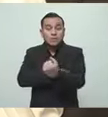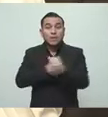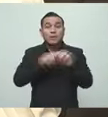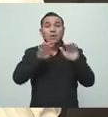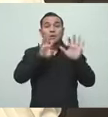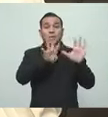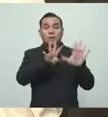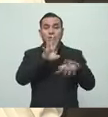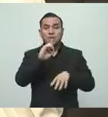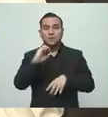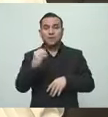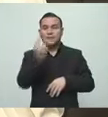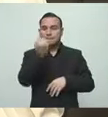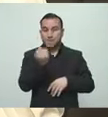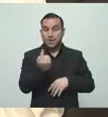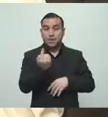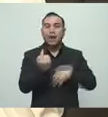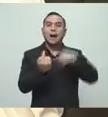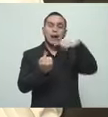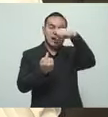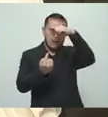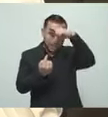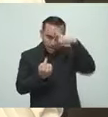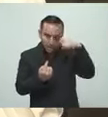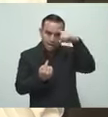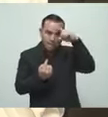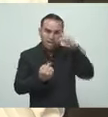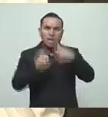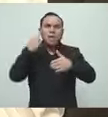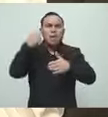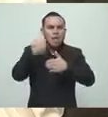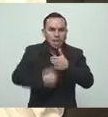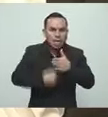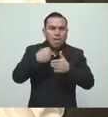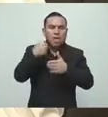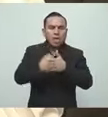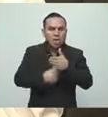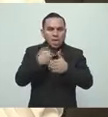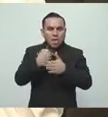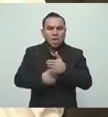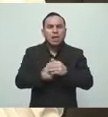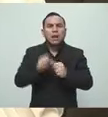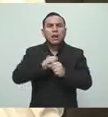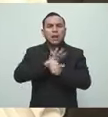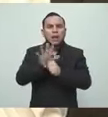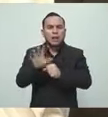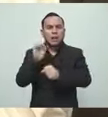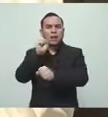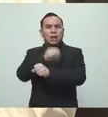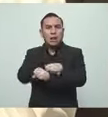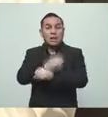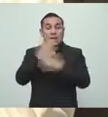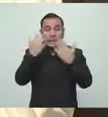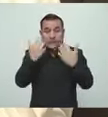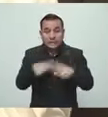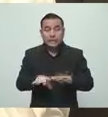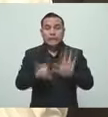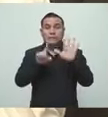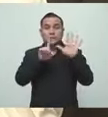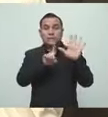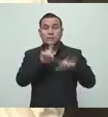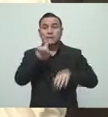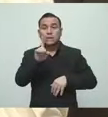personas que estamos en una batalla día a día, día, ya llevamos 61 días, ya lo va a